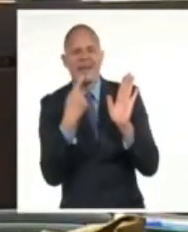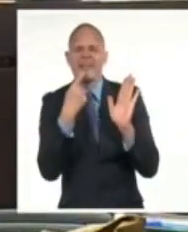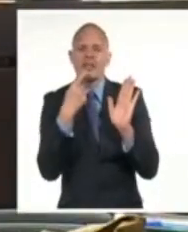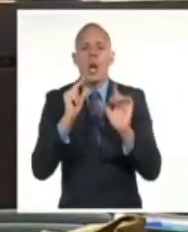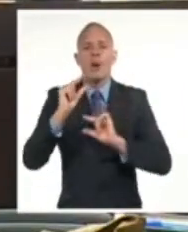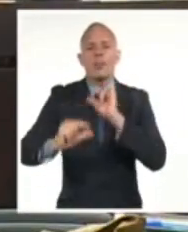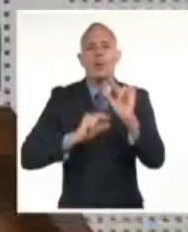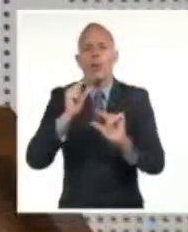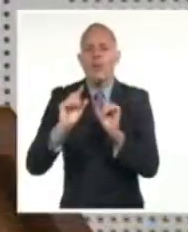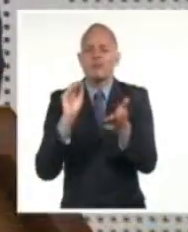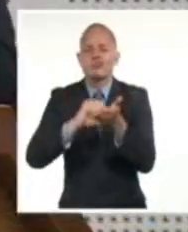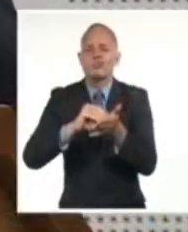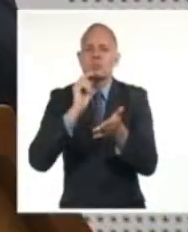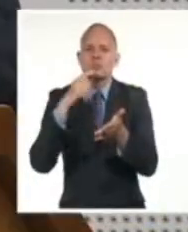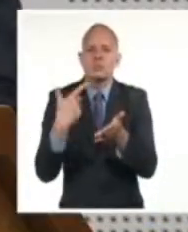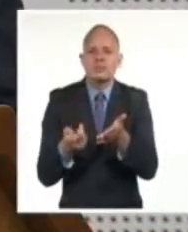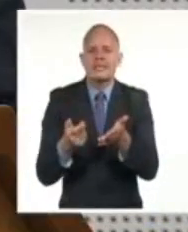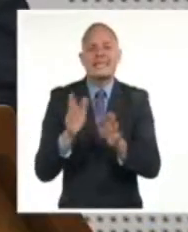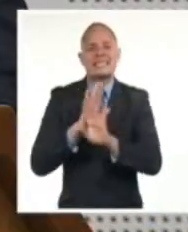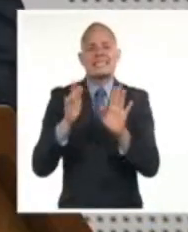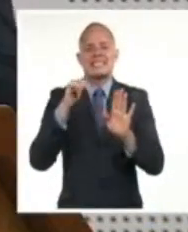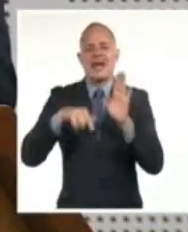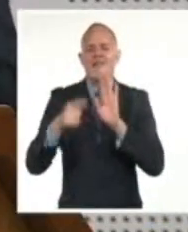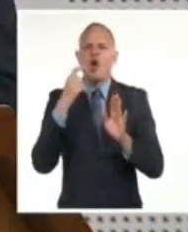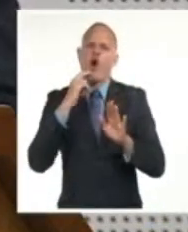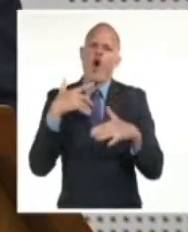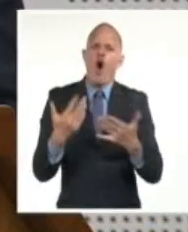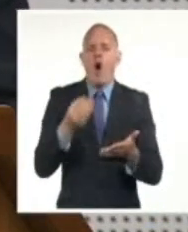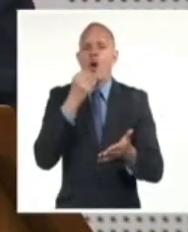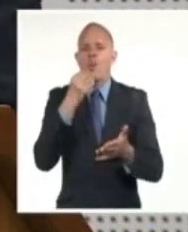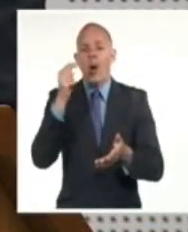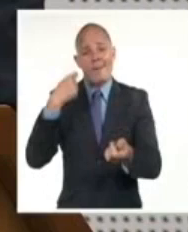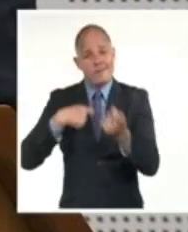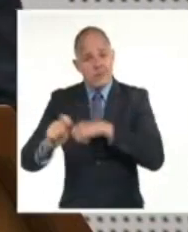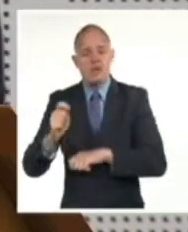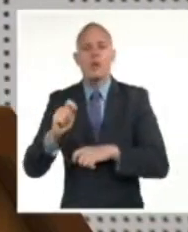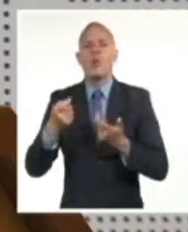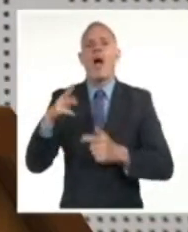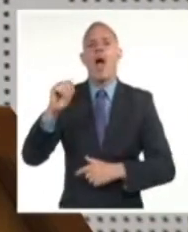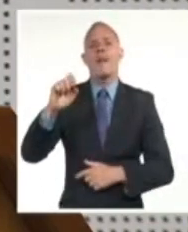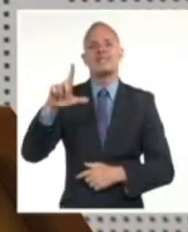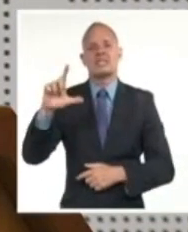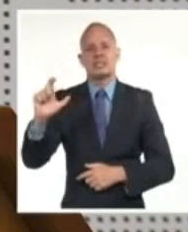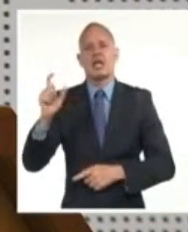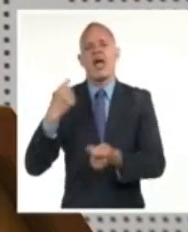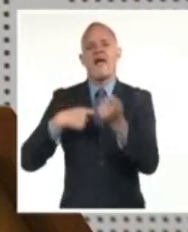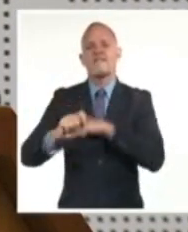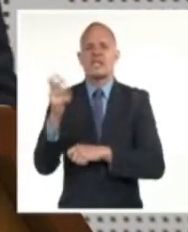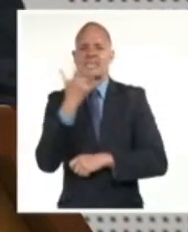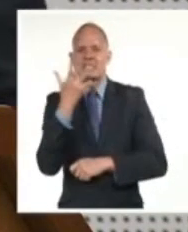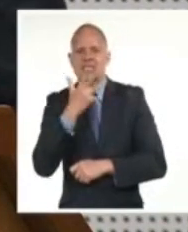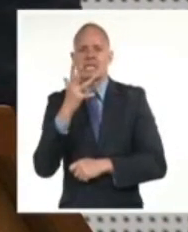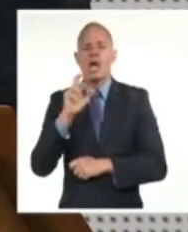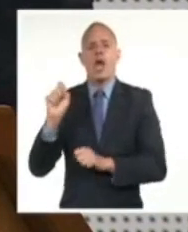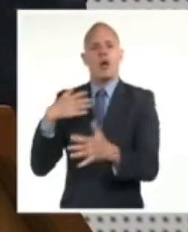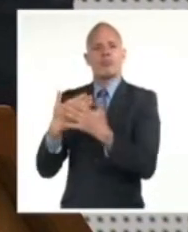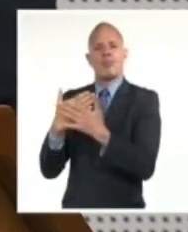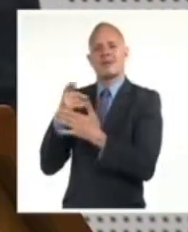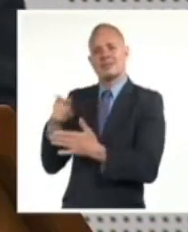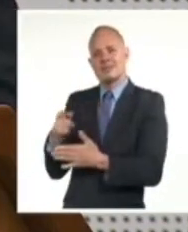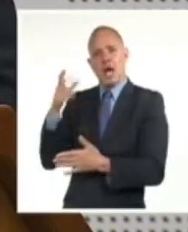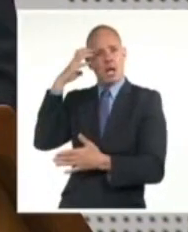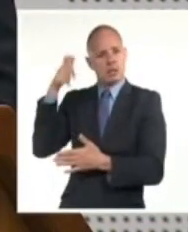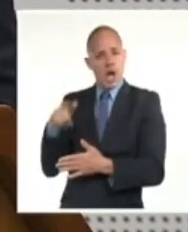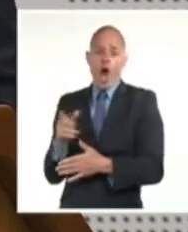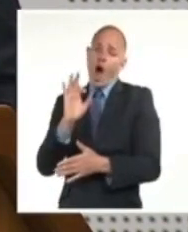y selectividad de un esquema cambiario para la venta en MLC a proveedores estatales y no estatales, pactado con